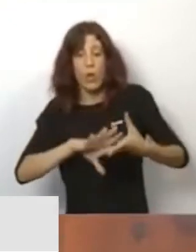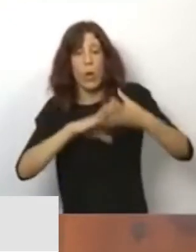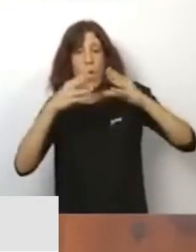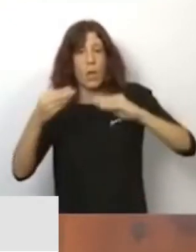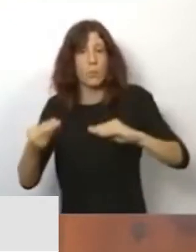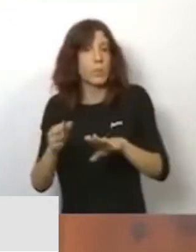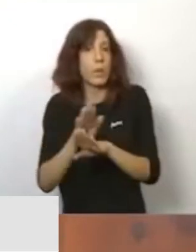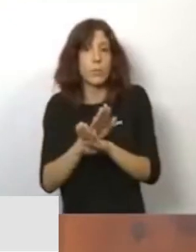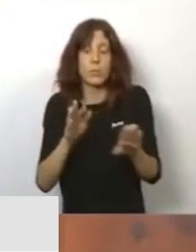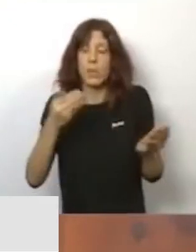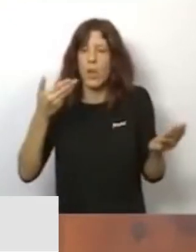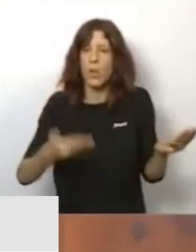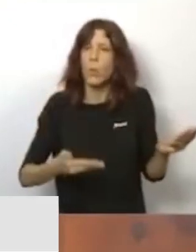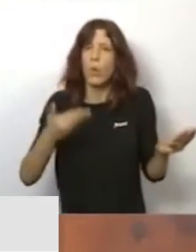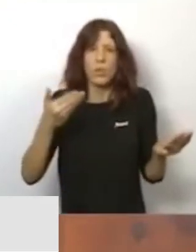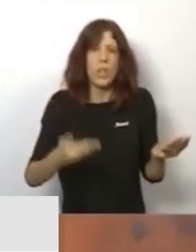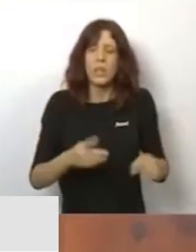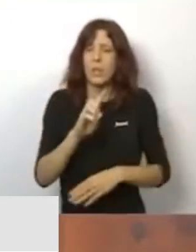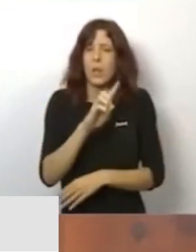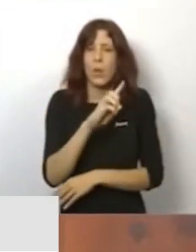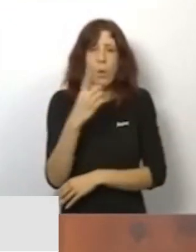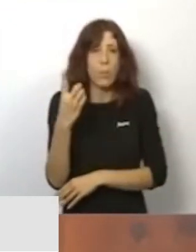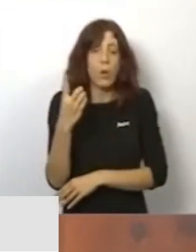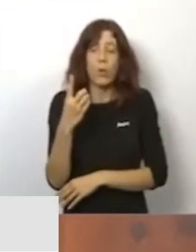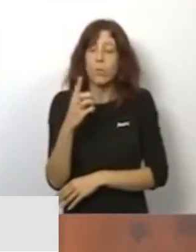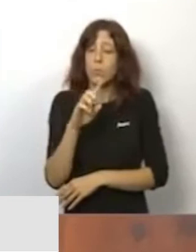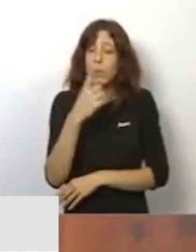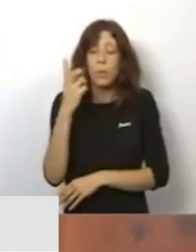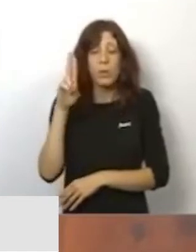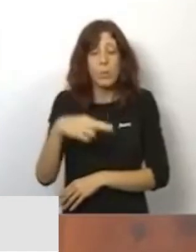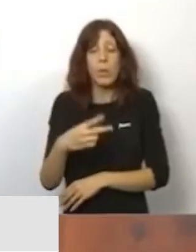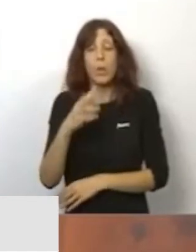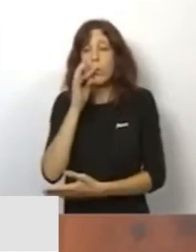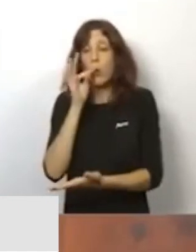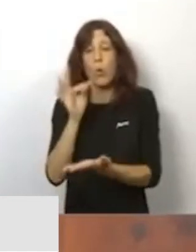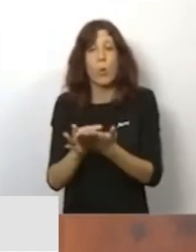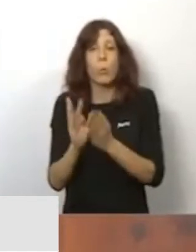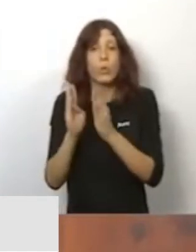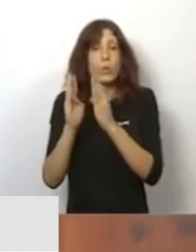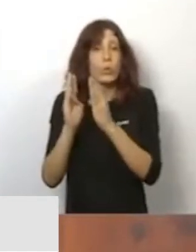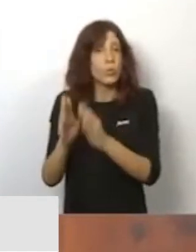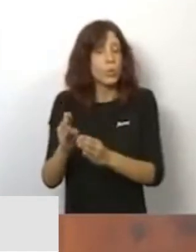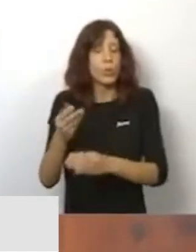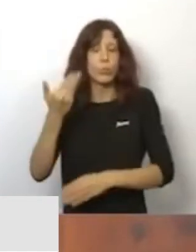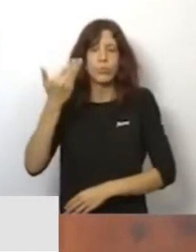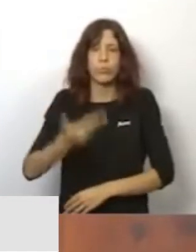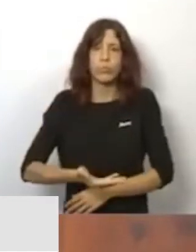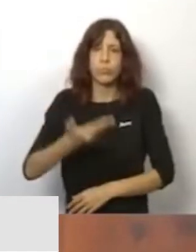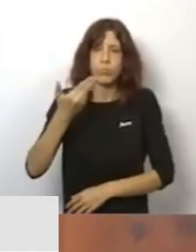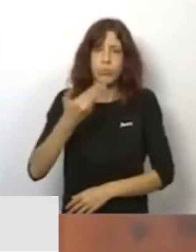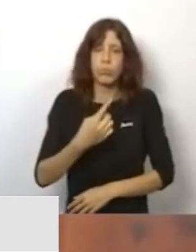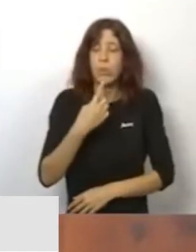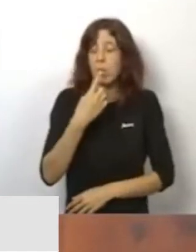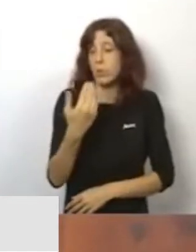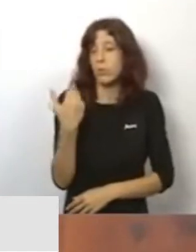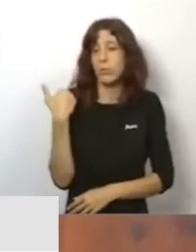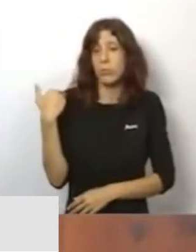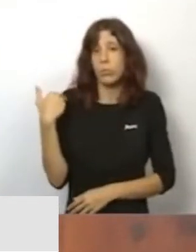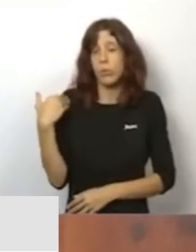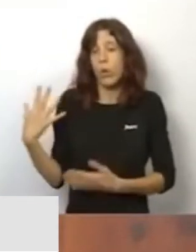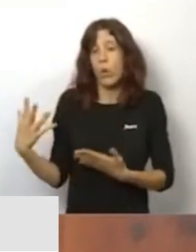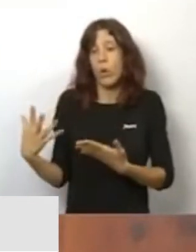Y eso es lo más importante. Y sobre todo el compromiso, como he dicho, del mundo fallero de que todos